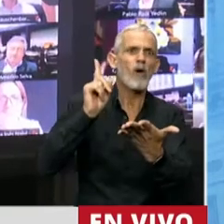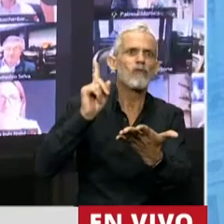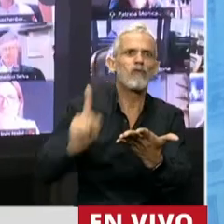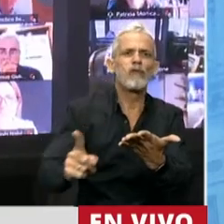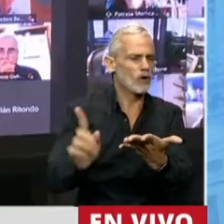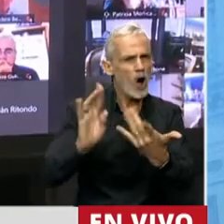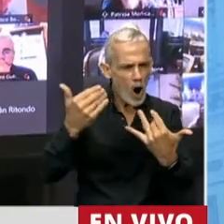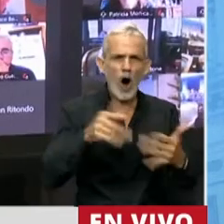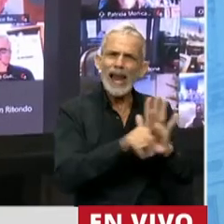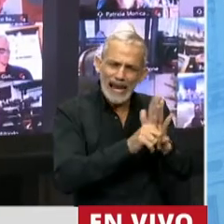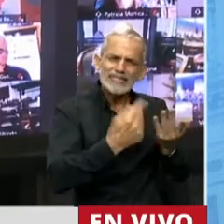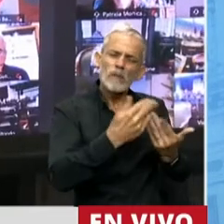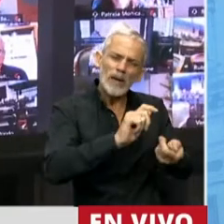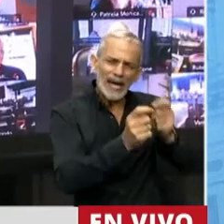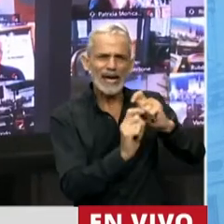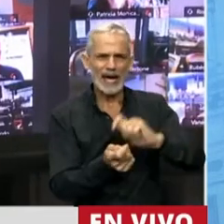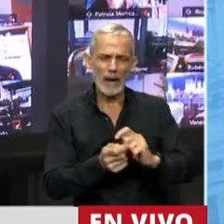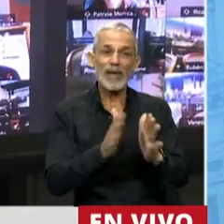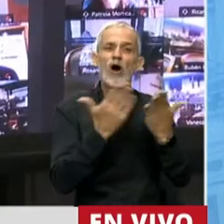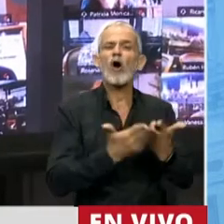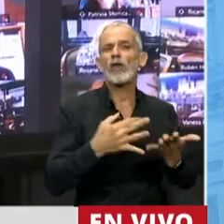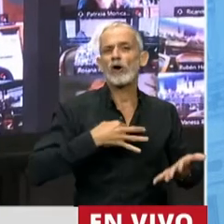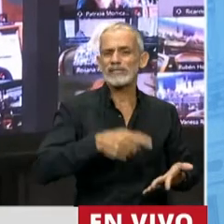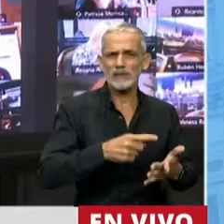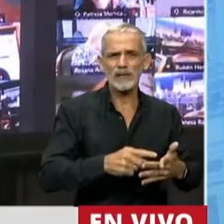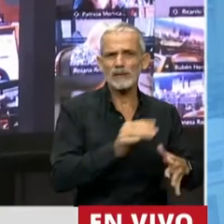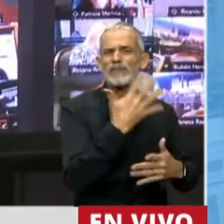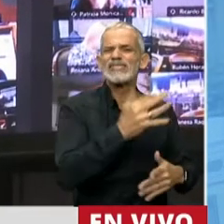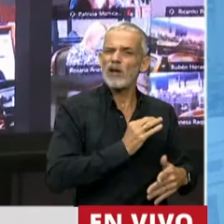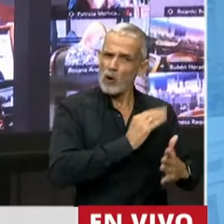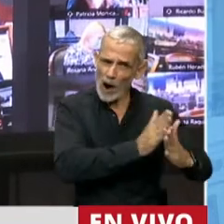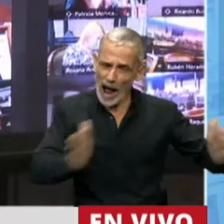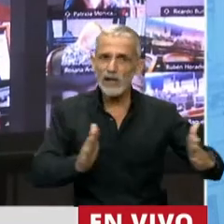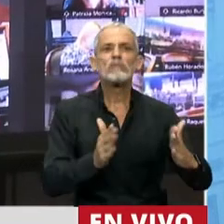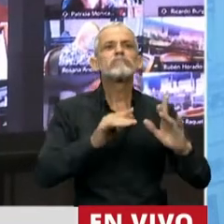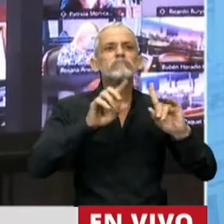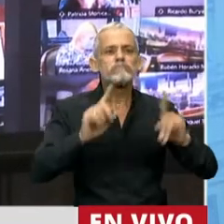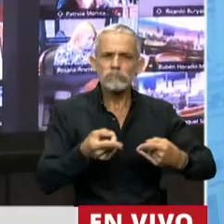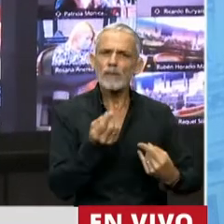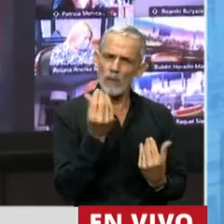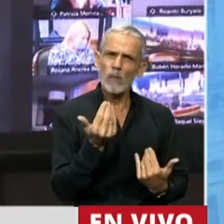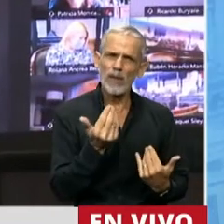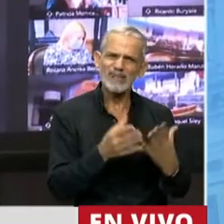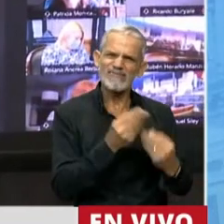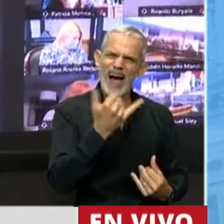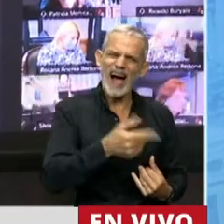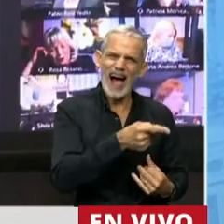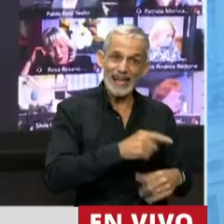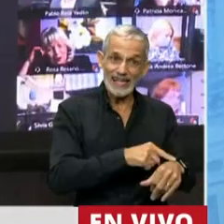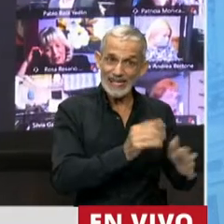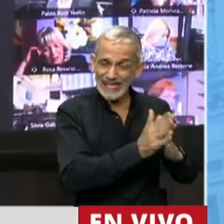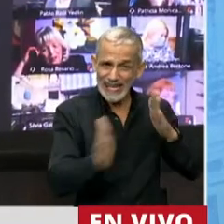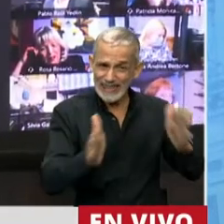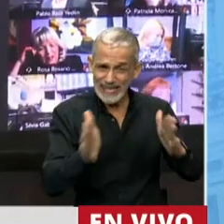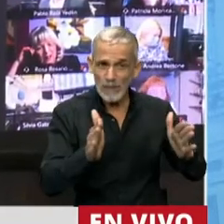susceptibles de modificación. Y por más que este Código Civil tenga una vigencia de 5 años, es muy curioso que durante este tiempo